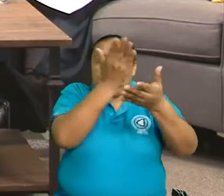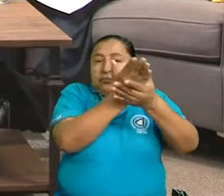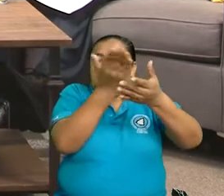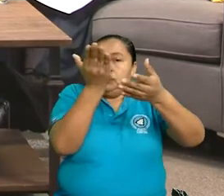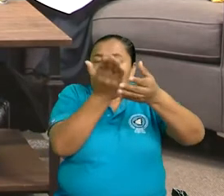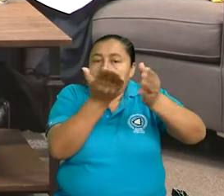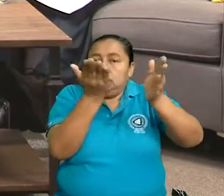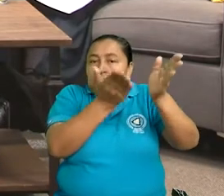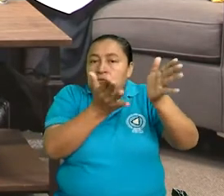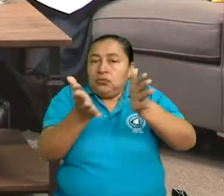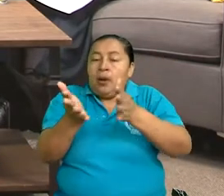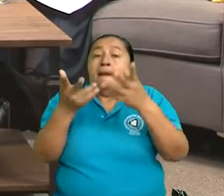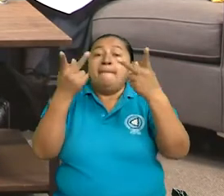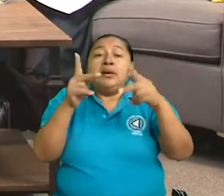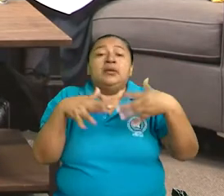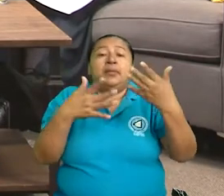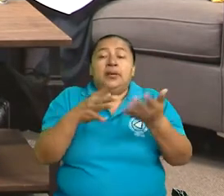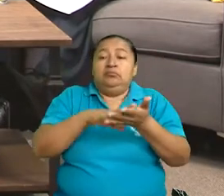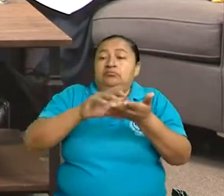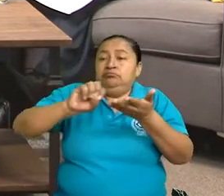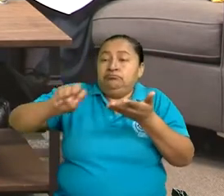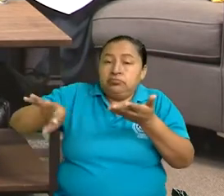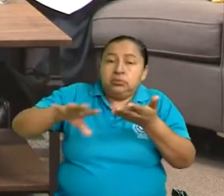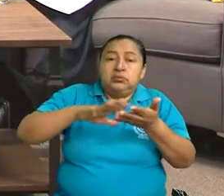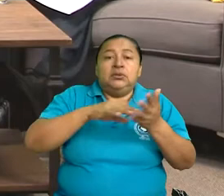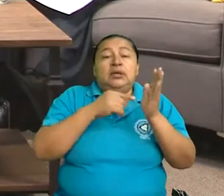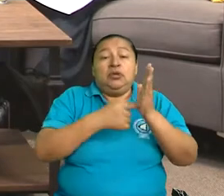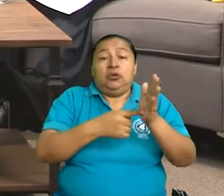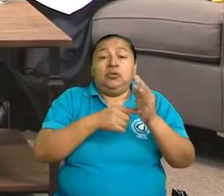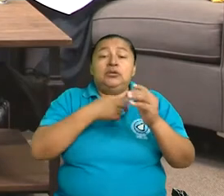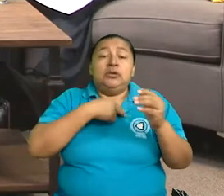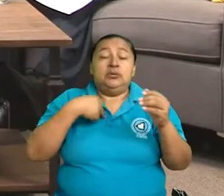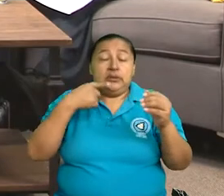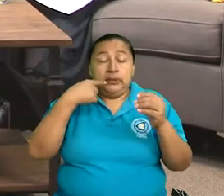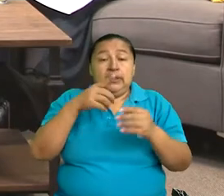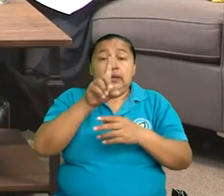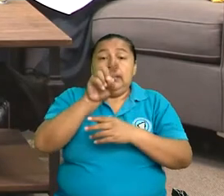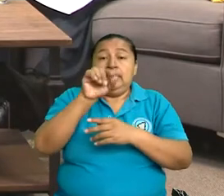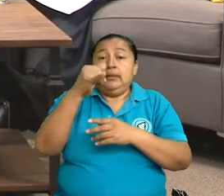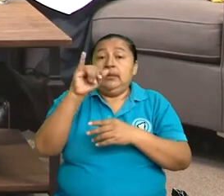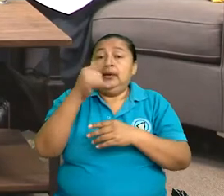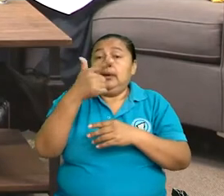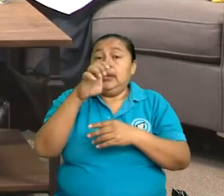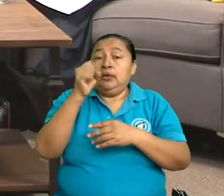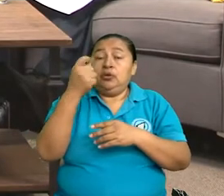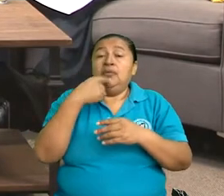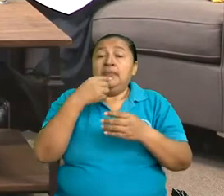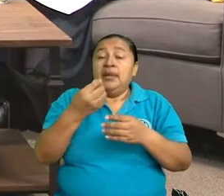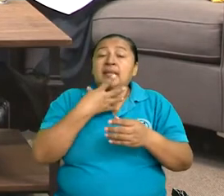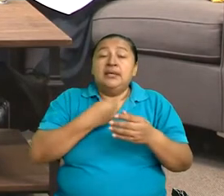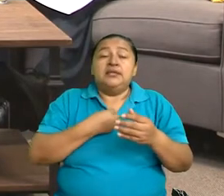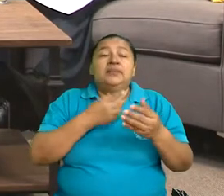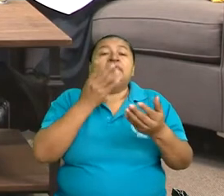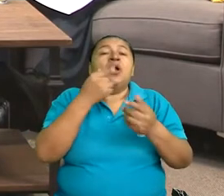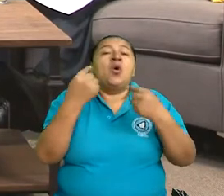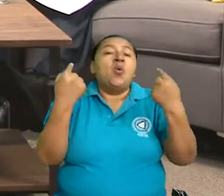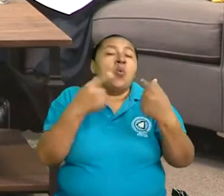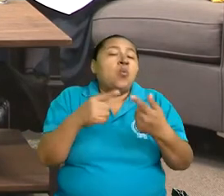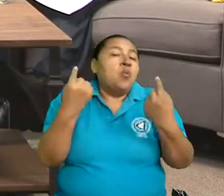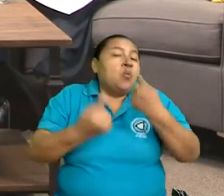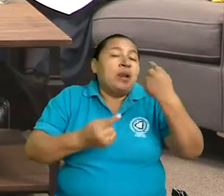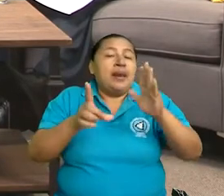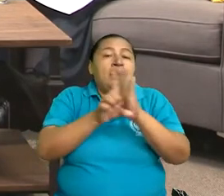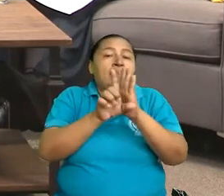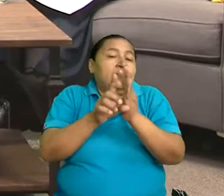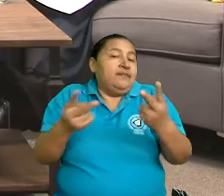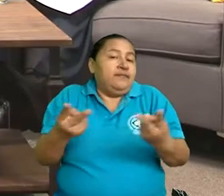que permite depurarlas. Es decir, el digesto nos dice cuáles son las leyes que están vigentes y cuáles